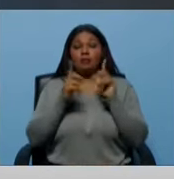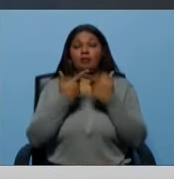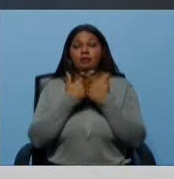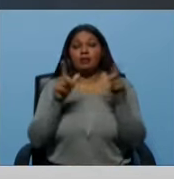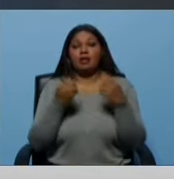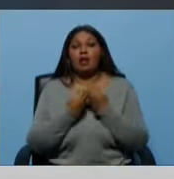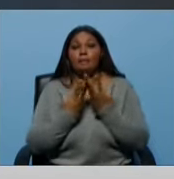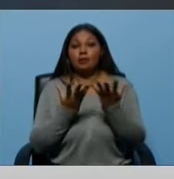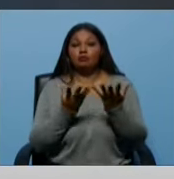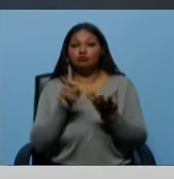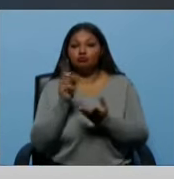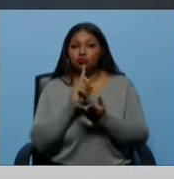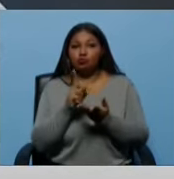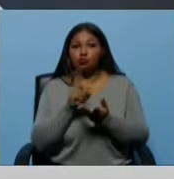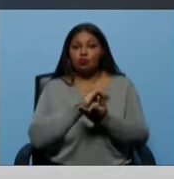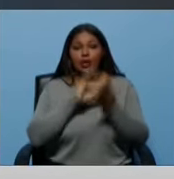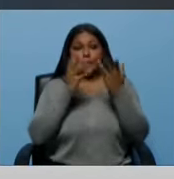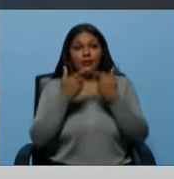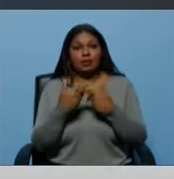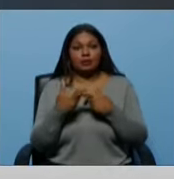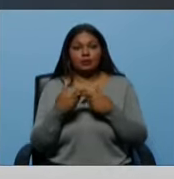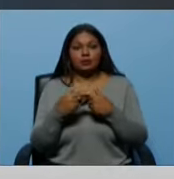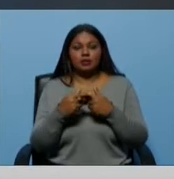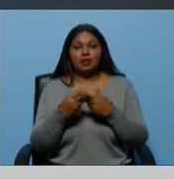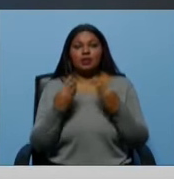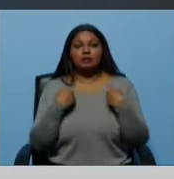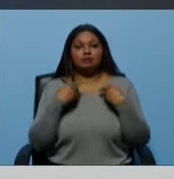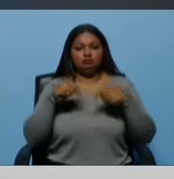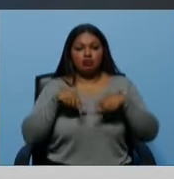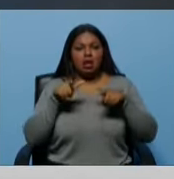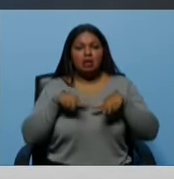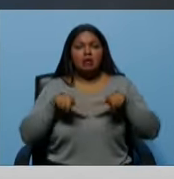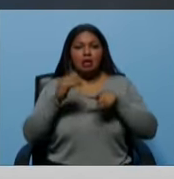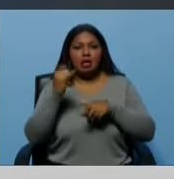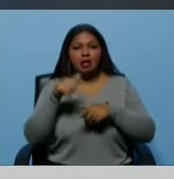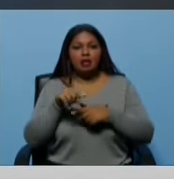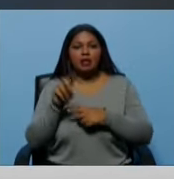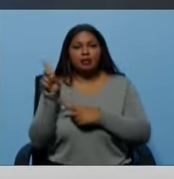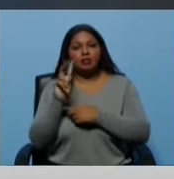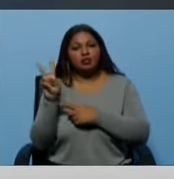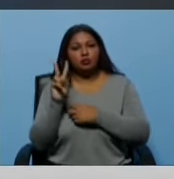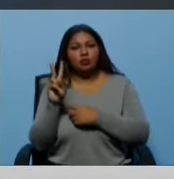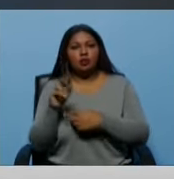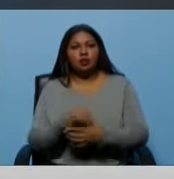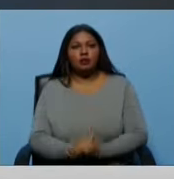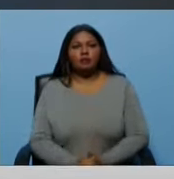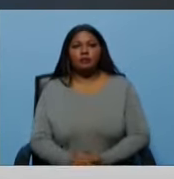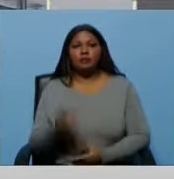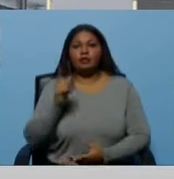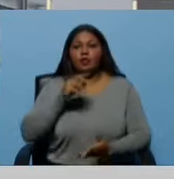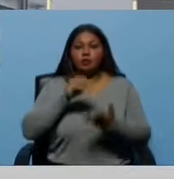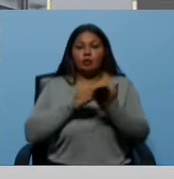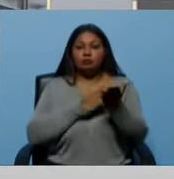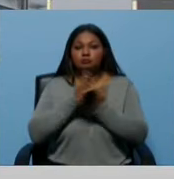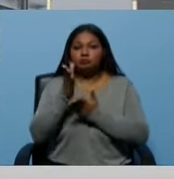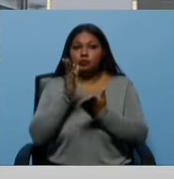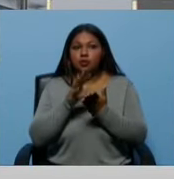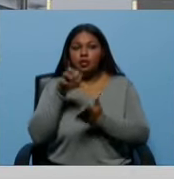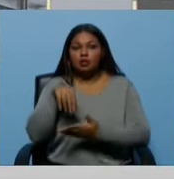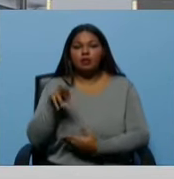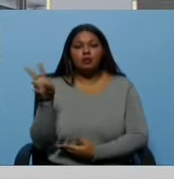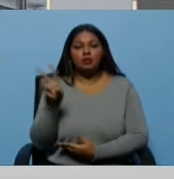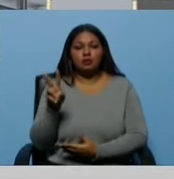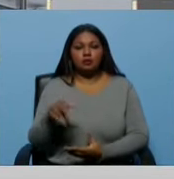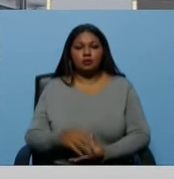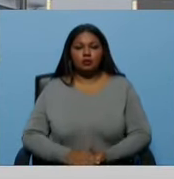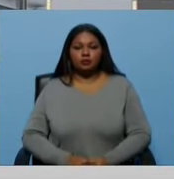empresa que está haciendo vida en Venezuela, que es la empresa X, y le está diciendo, usted tiene que ponerse de derecho con el Estado venezolano.